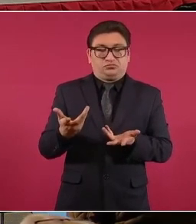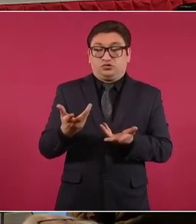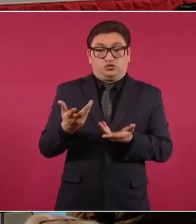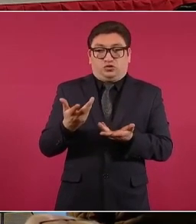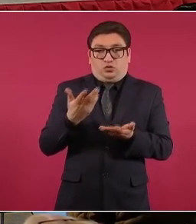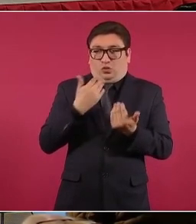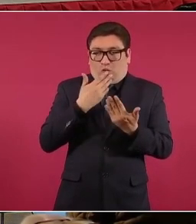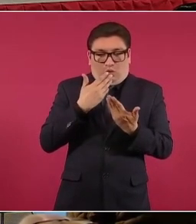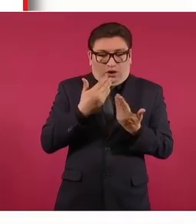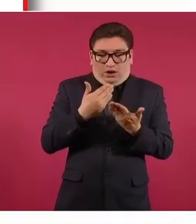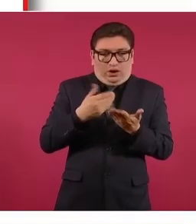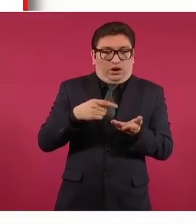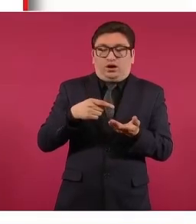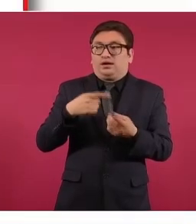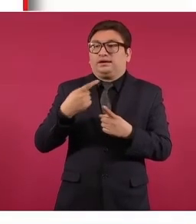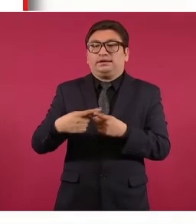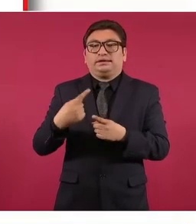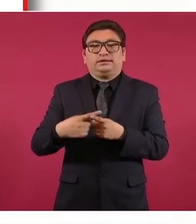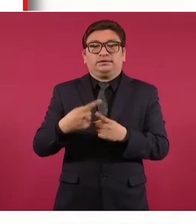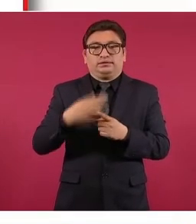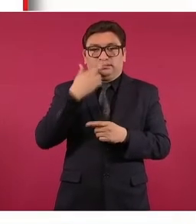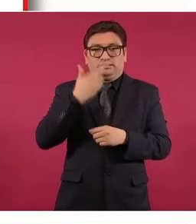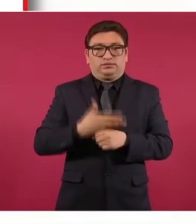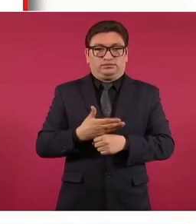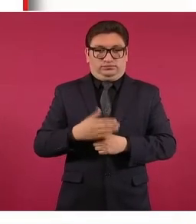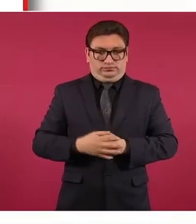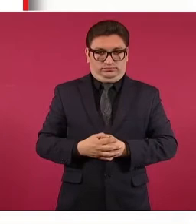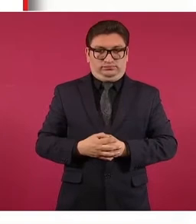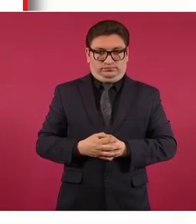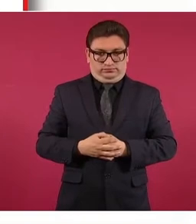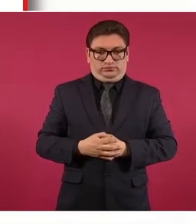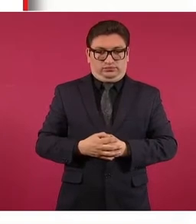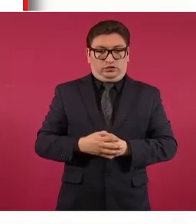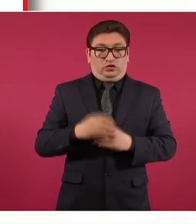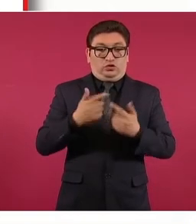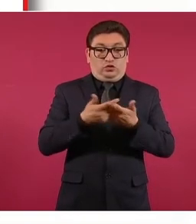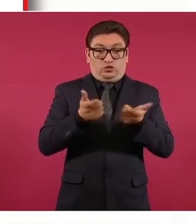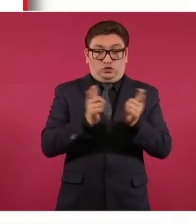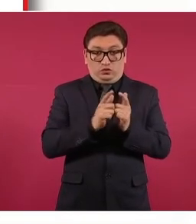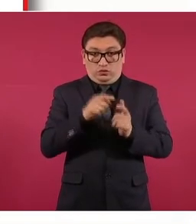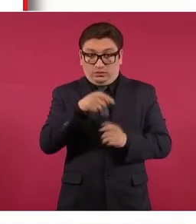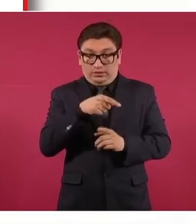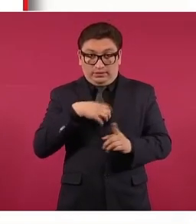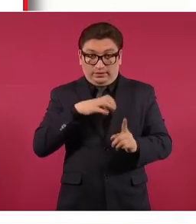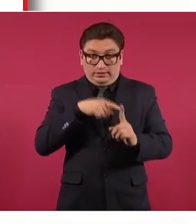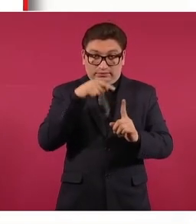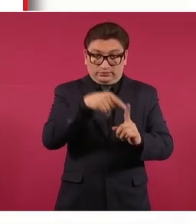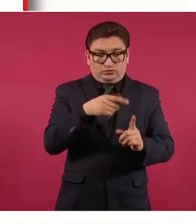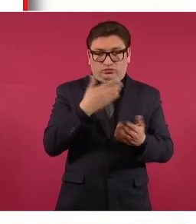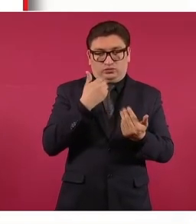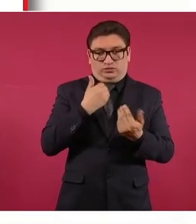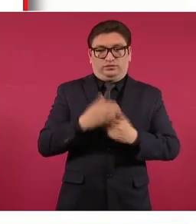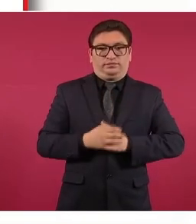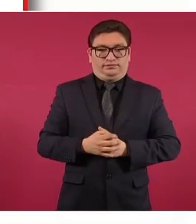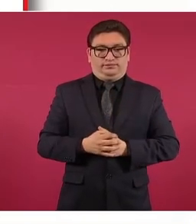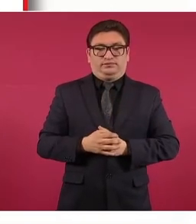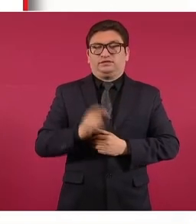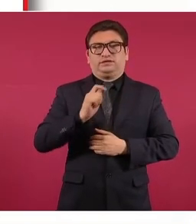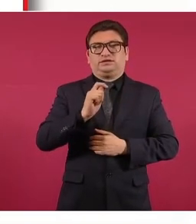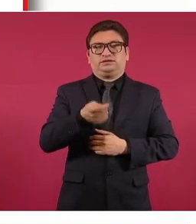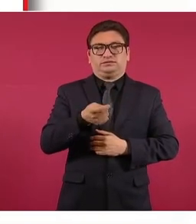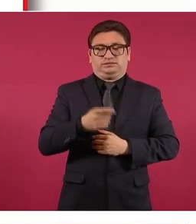permiten atribuir el hackeo a un cliente de Enso Group en particular. Es decir,